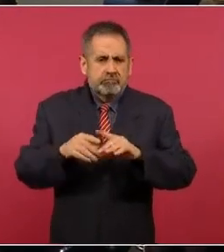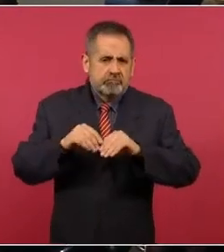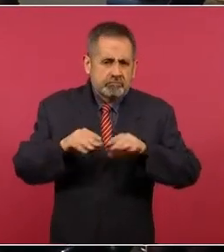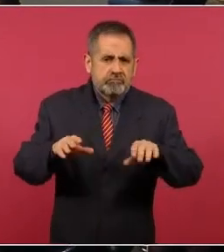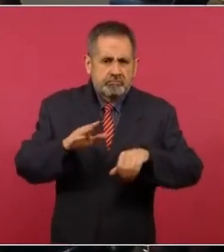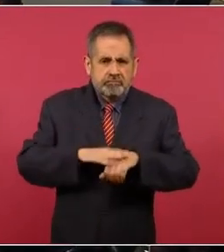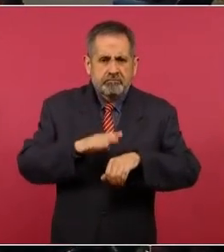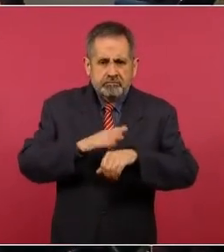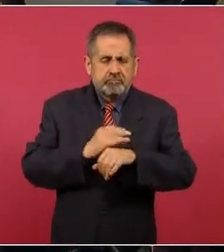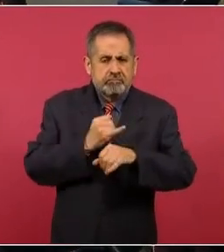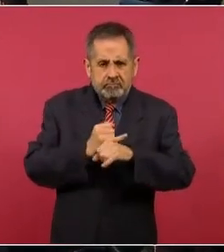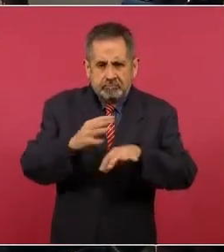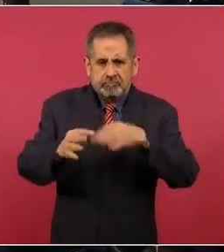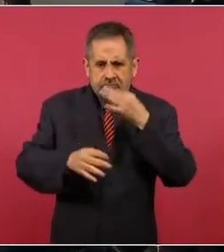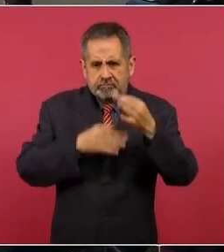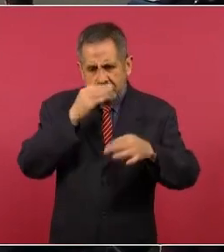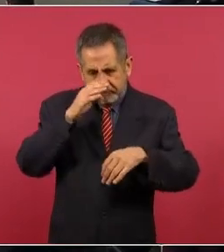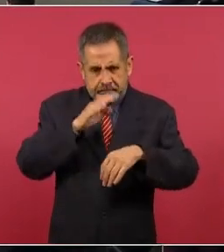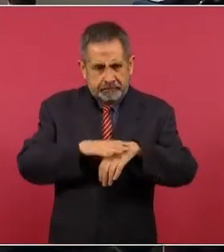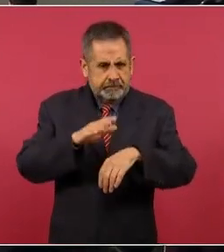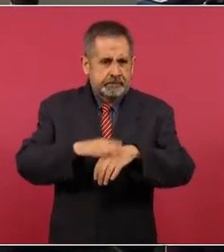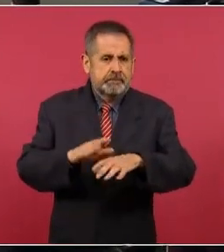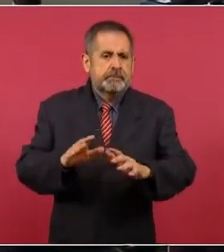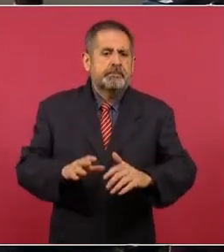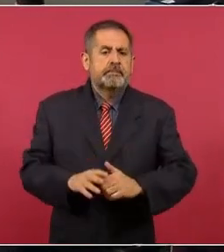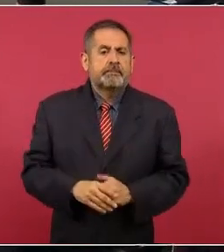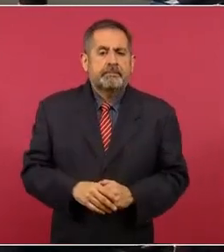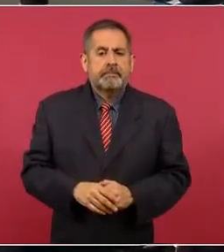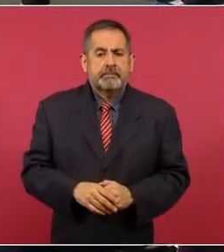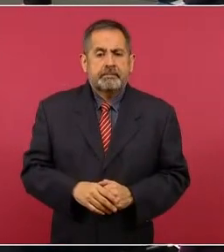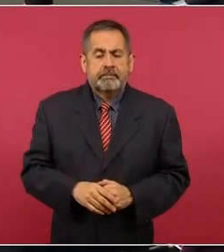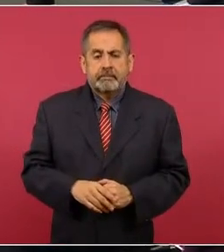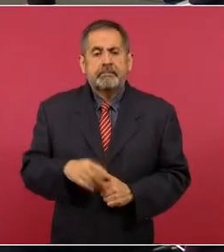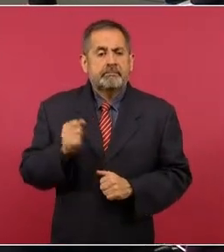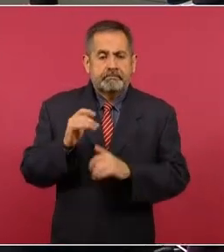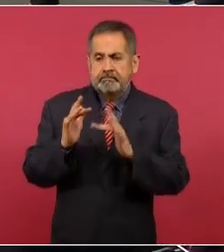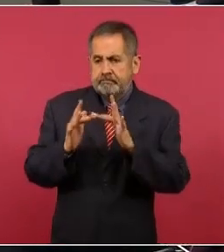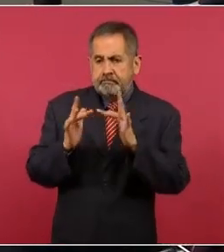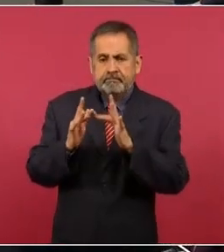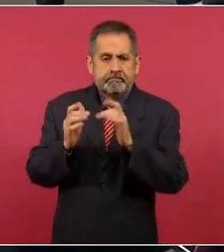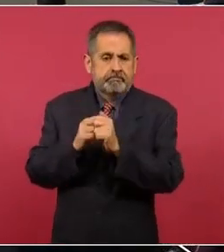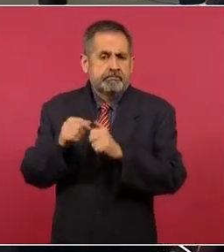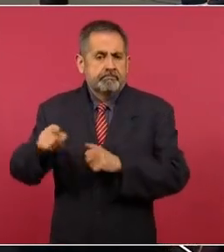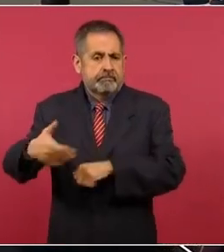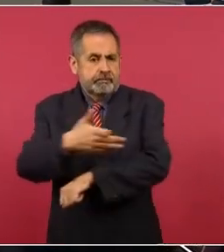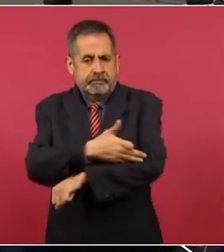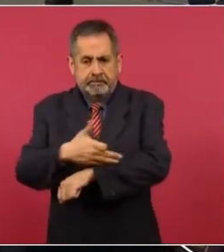va a dar más información, ya desde luego hay comunicación con los familiares,